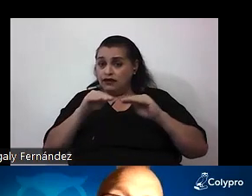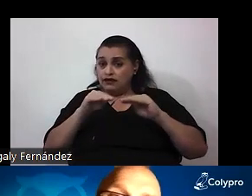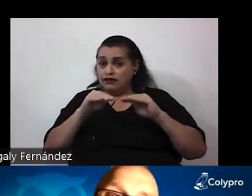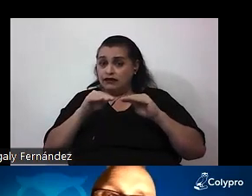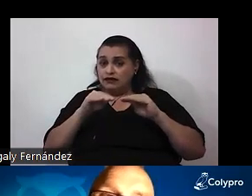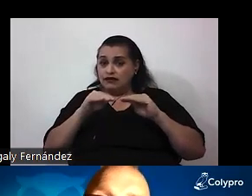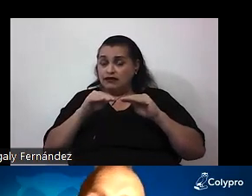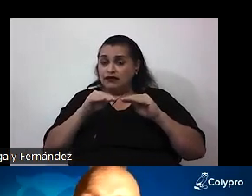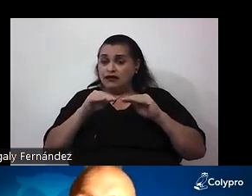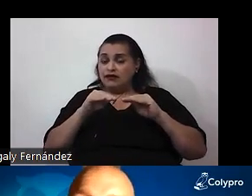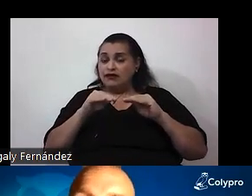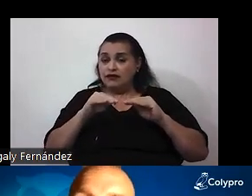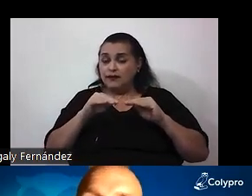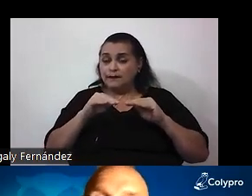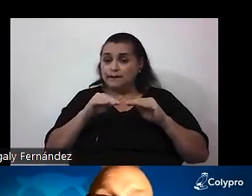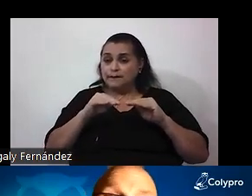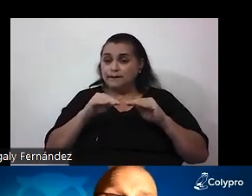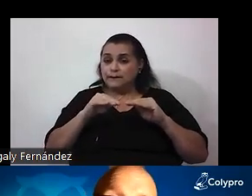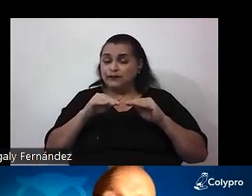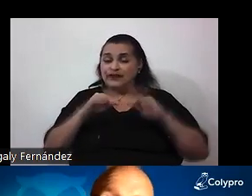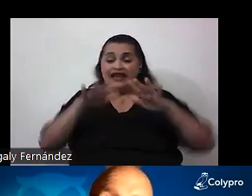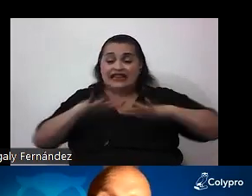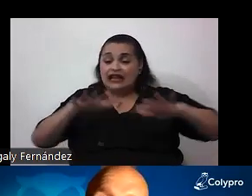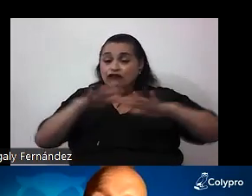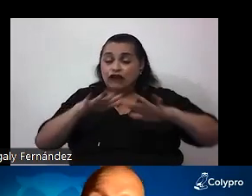en un este terreno medio